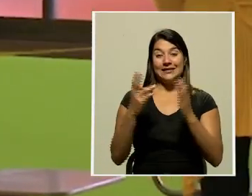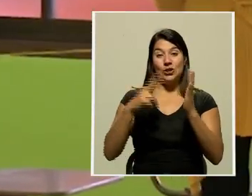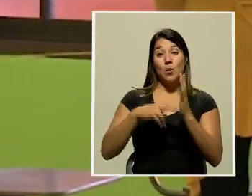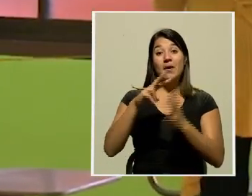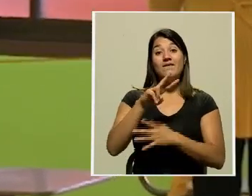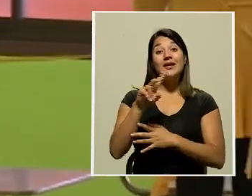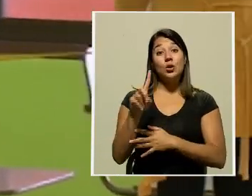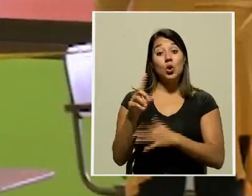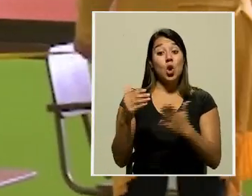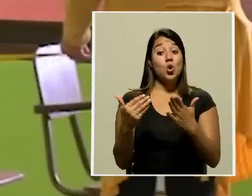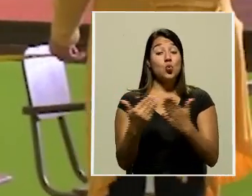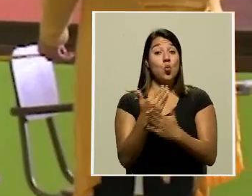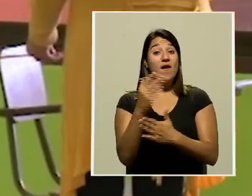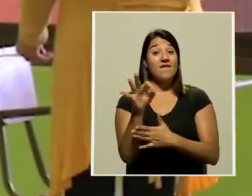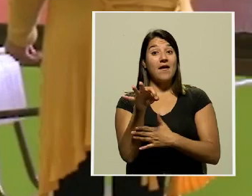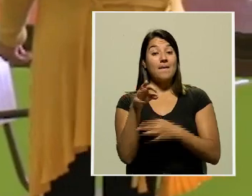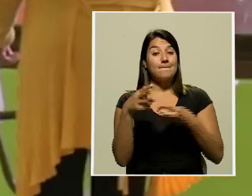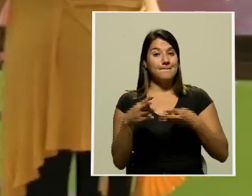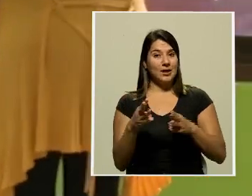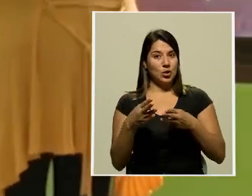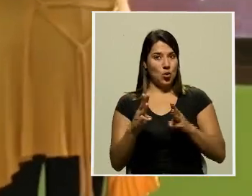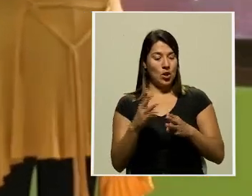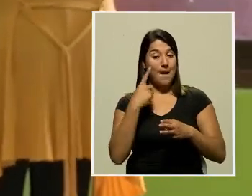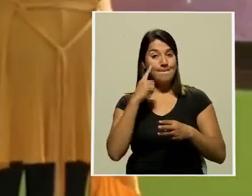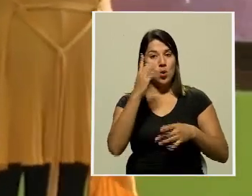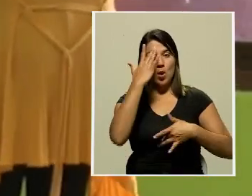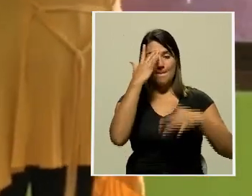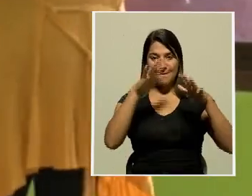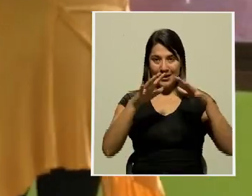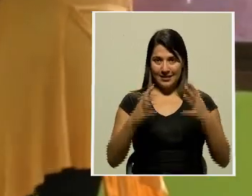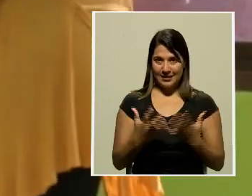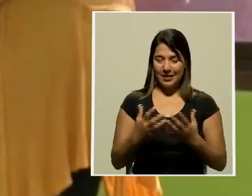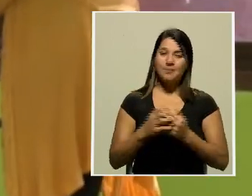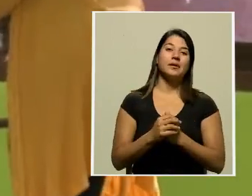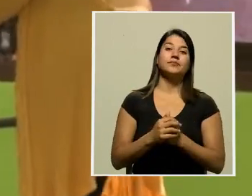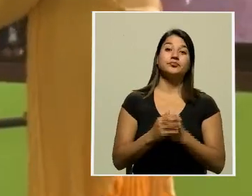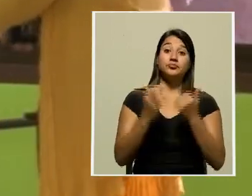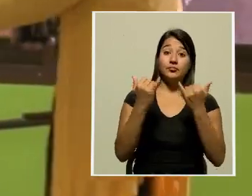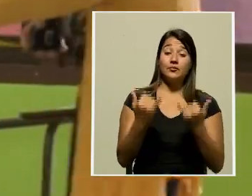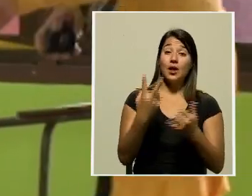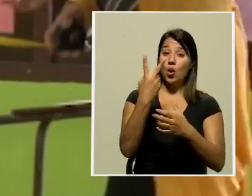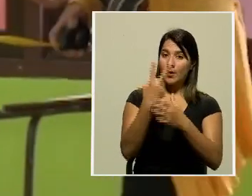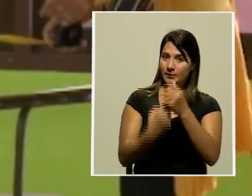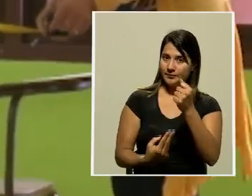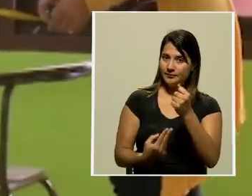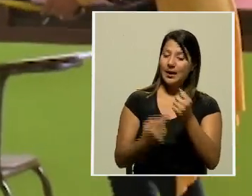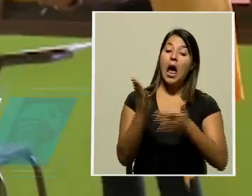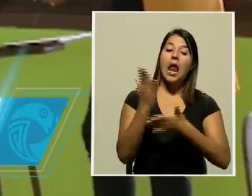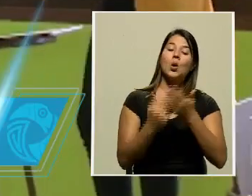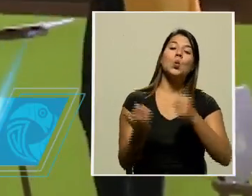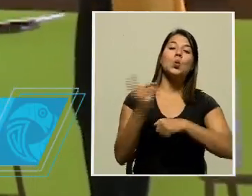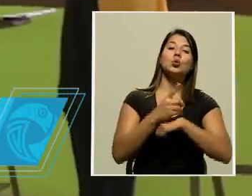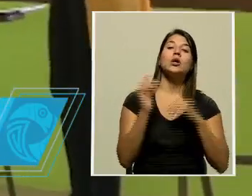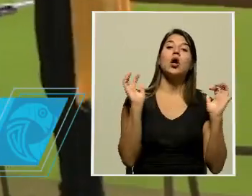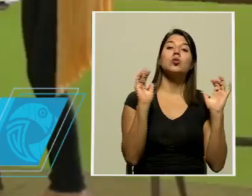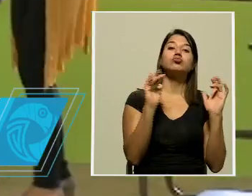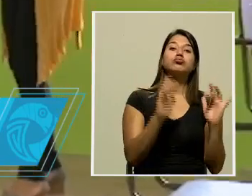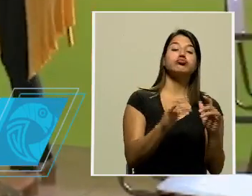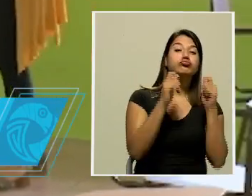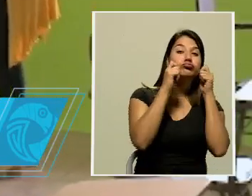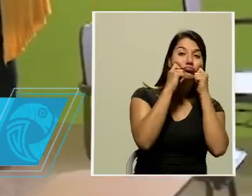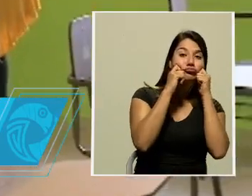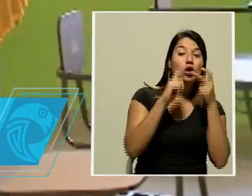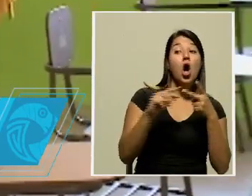normalidad producto de la pandemia. En esta ocasión, bajo una modalidad que combina las clases presenciales y virtuales,